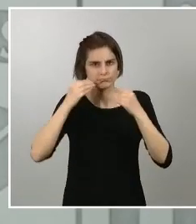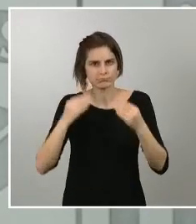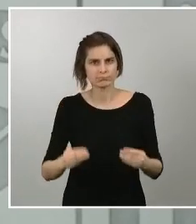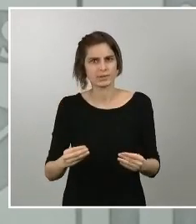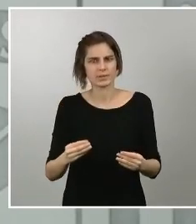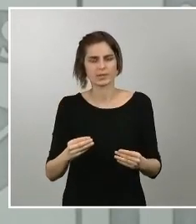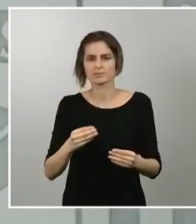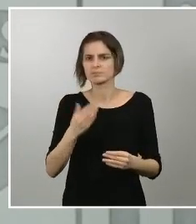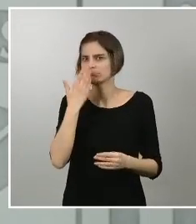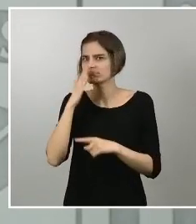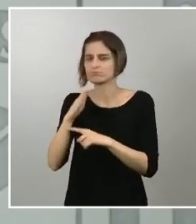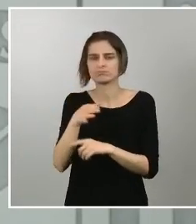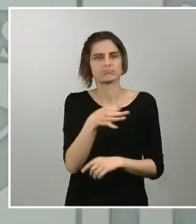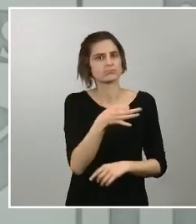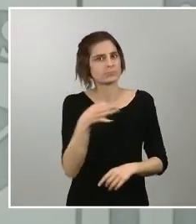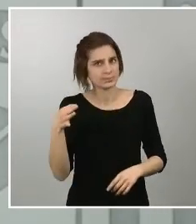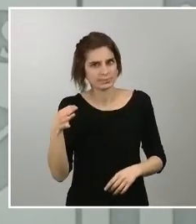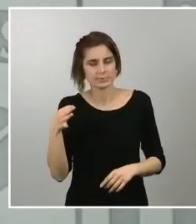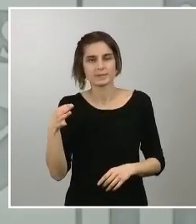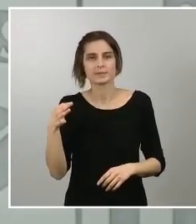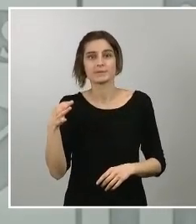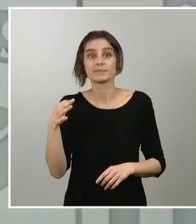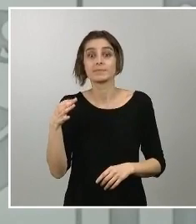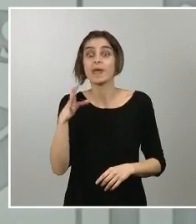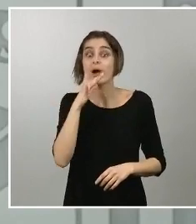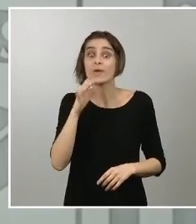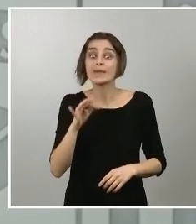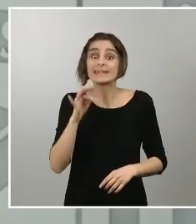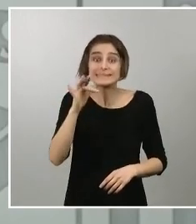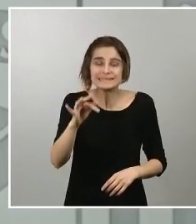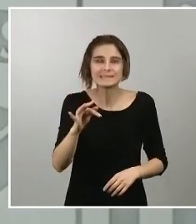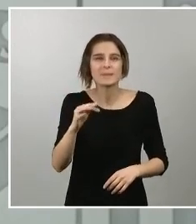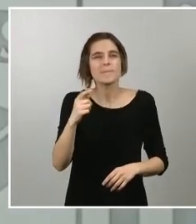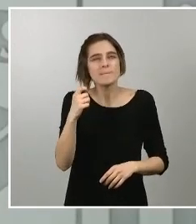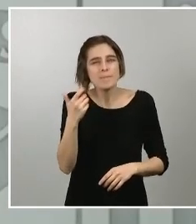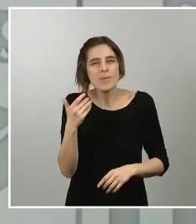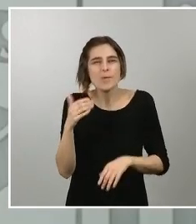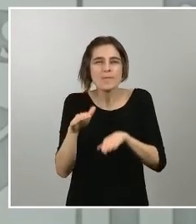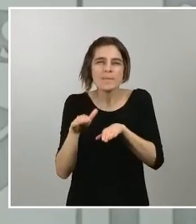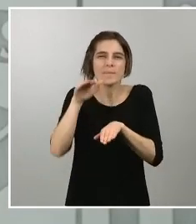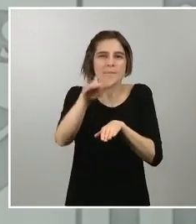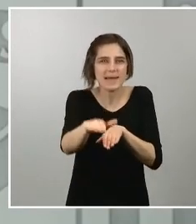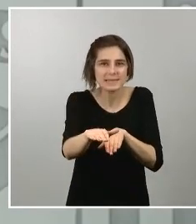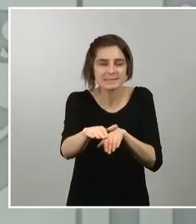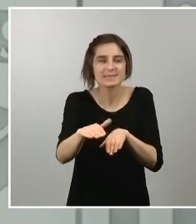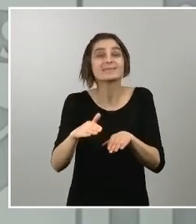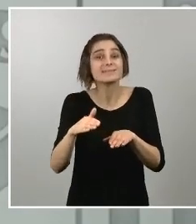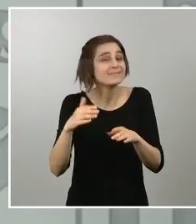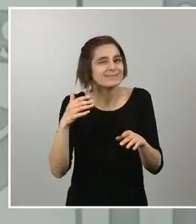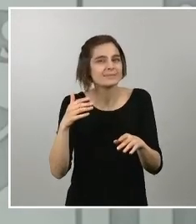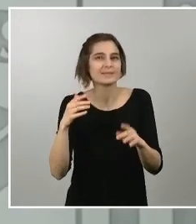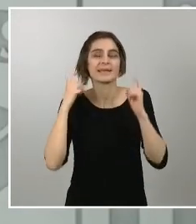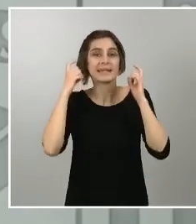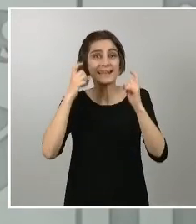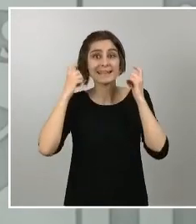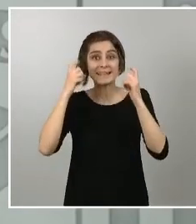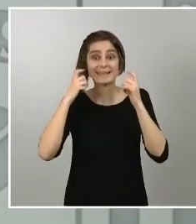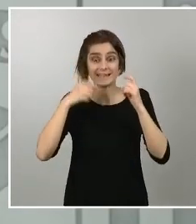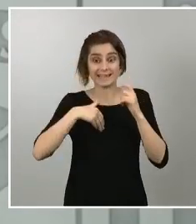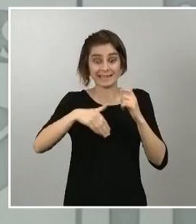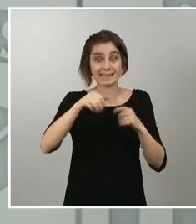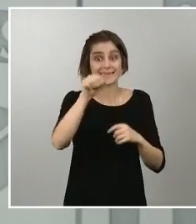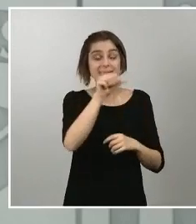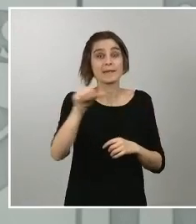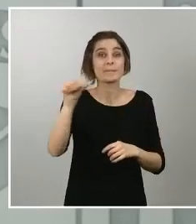ciudadanos ahora nos toca un pequeño paso adelante que es intentar conseguir esa movilidad para las próximas semanas que